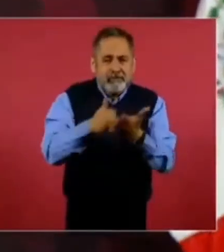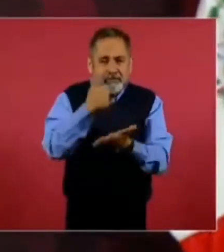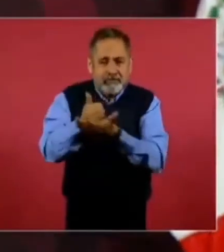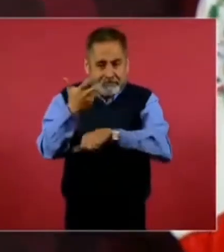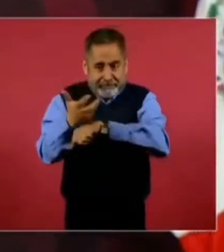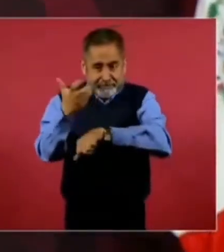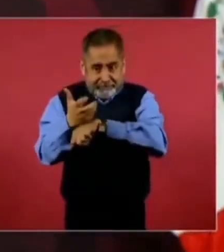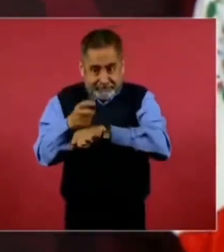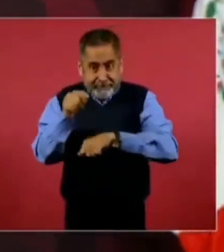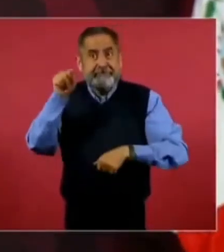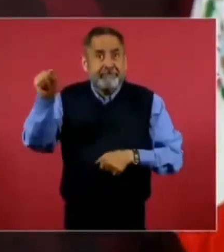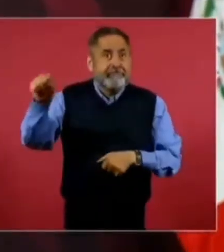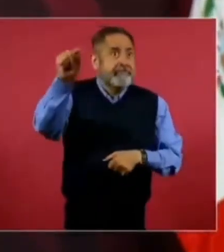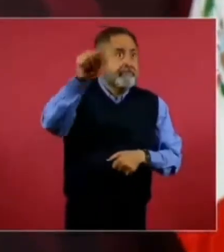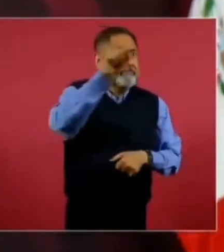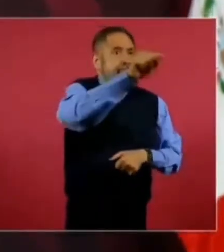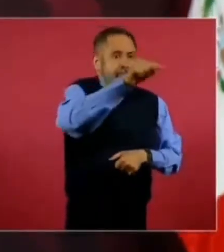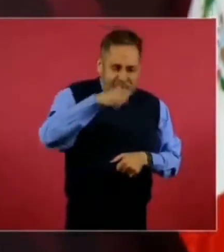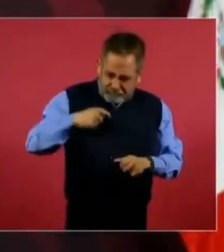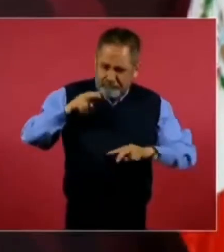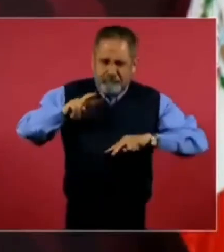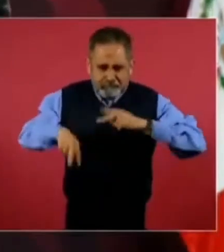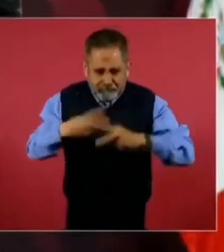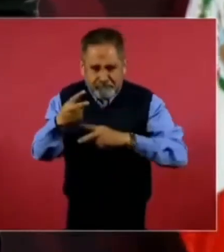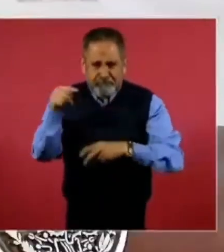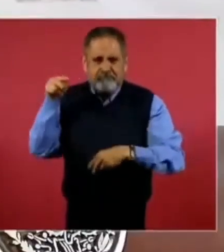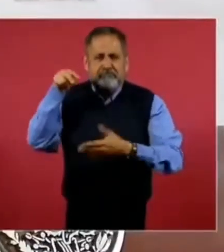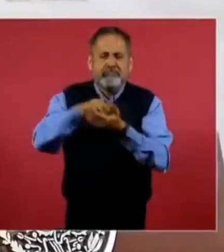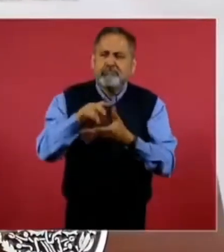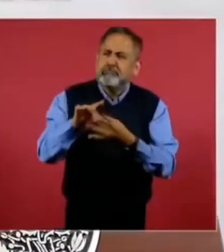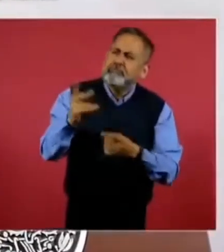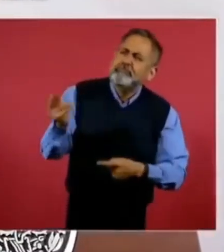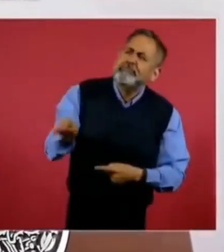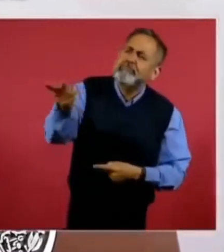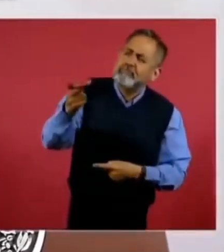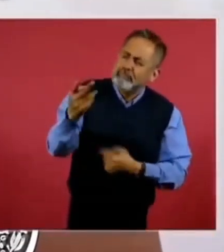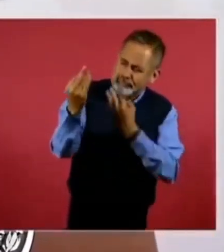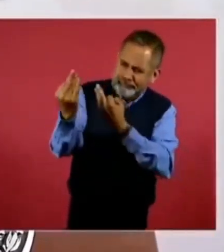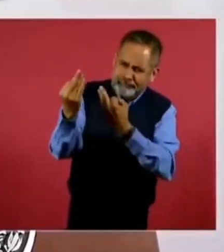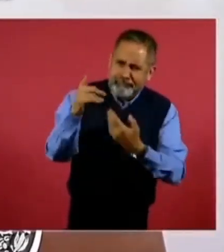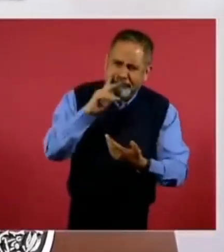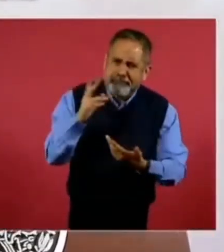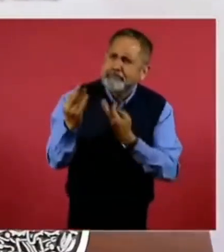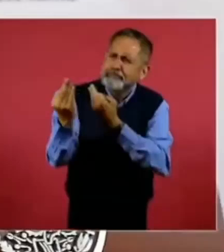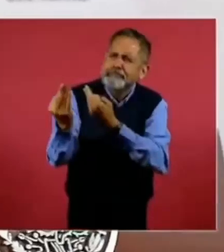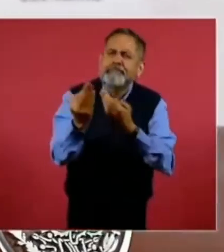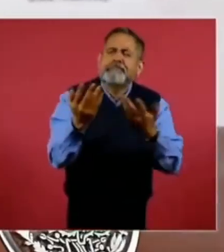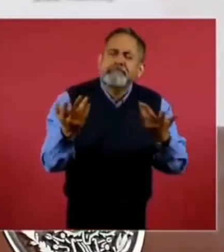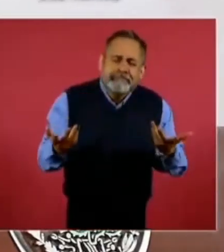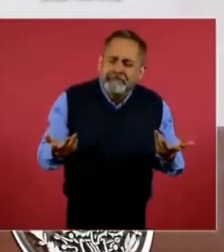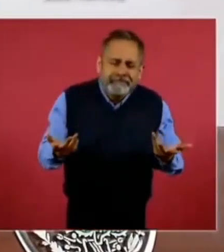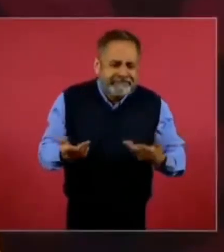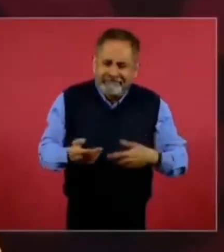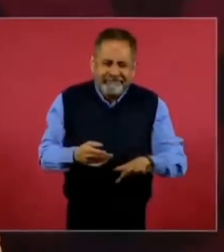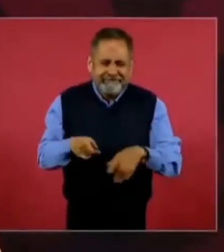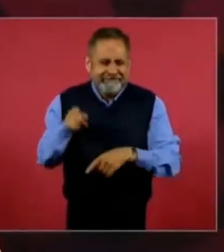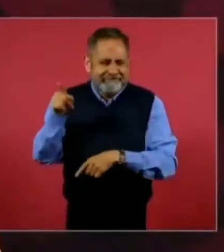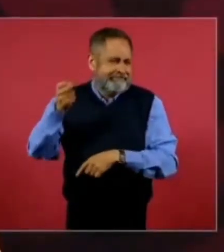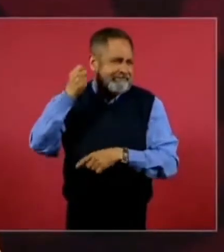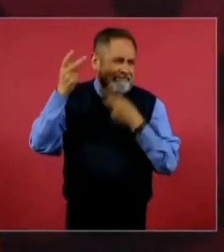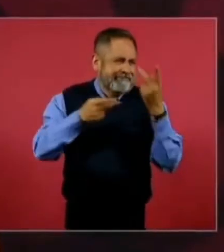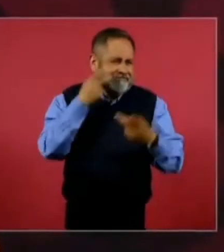Unidos a cuestionar ese discurso